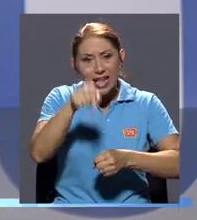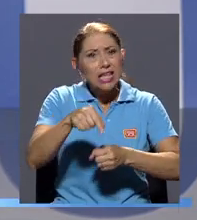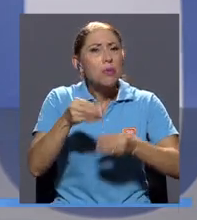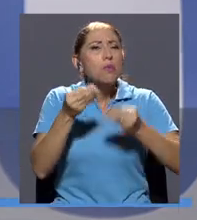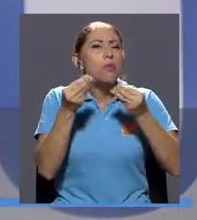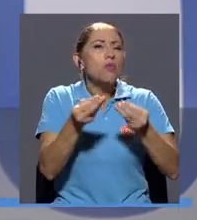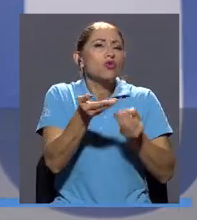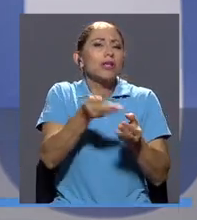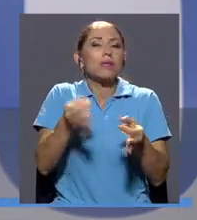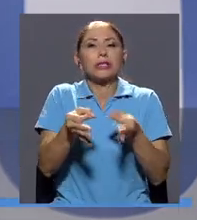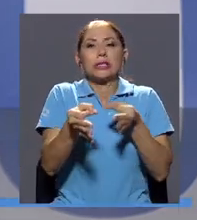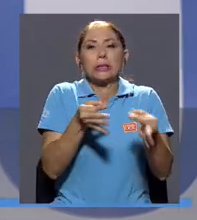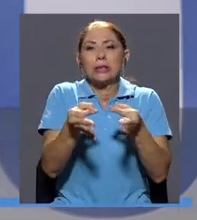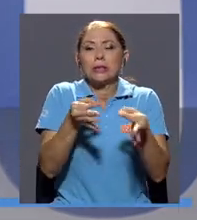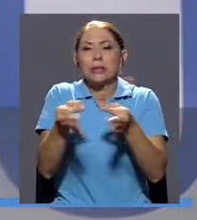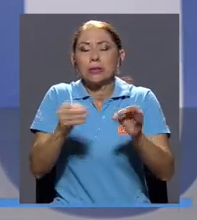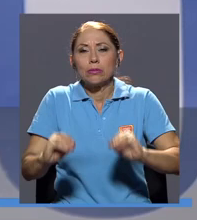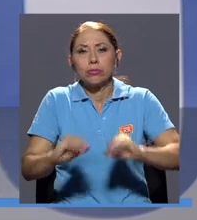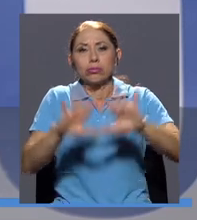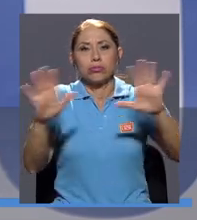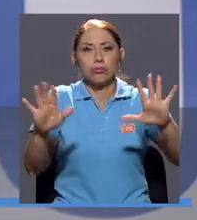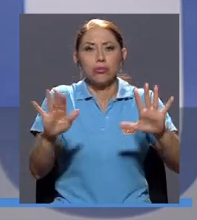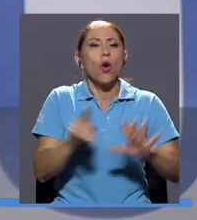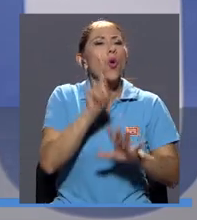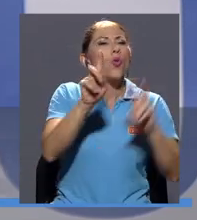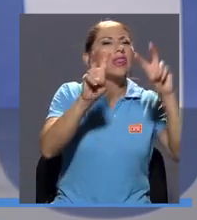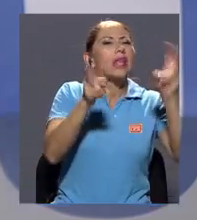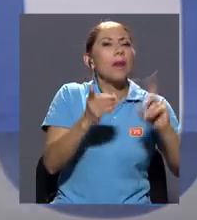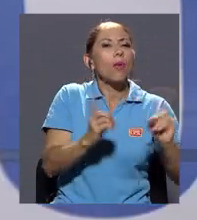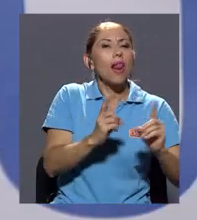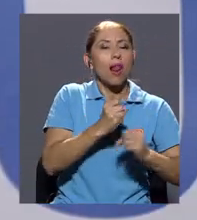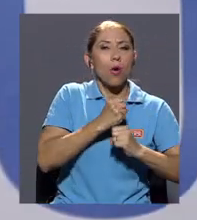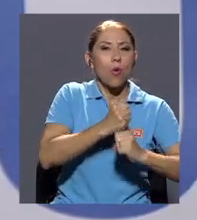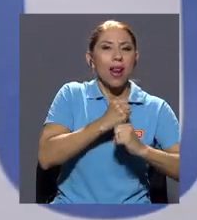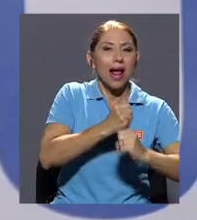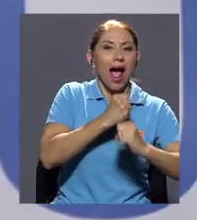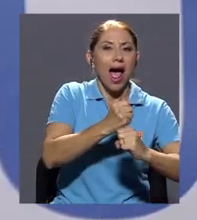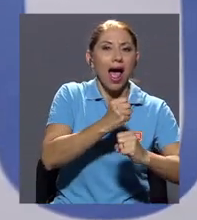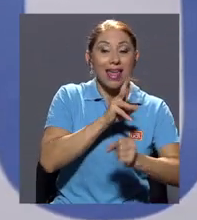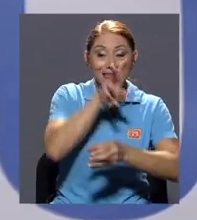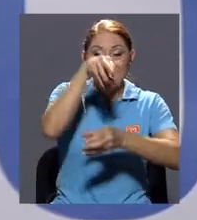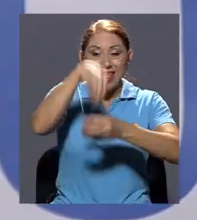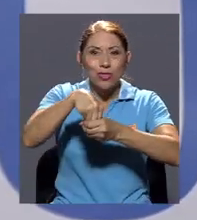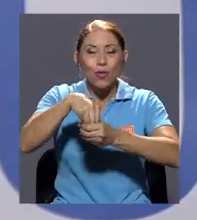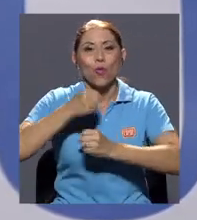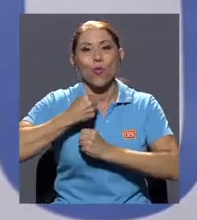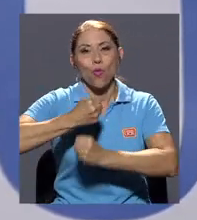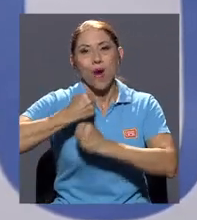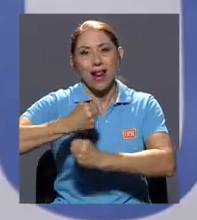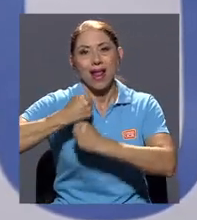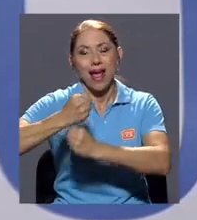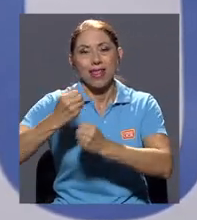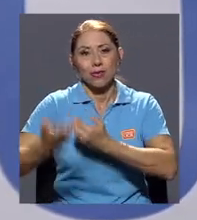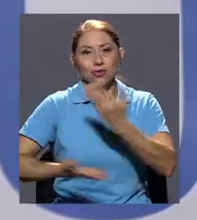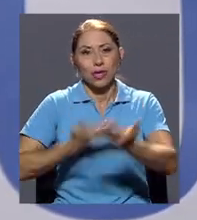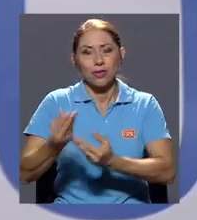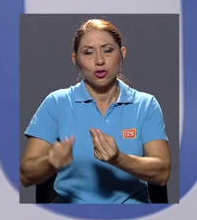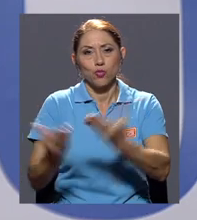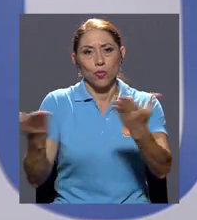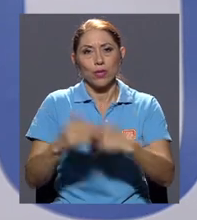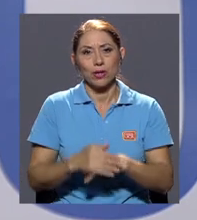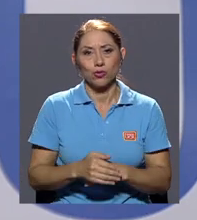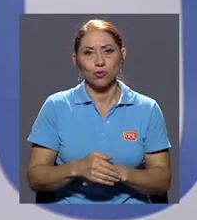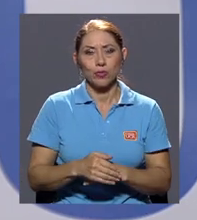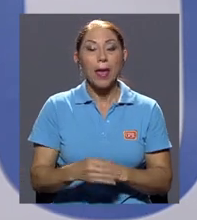Uno de los aspectos que se abordó es la huelga y uno de los aspectos dentro de la huelga que se abordó es la huelga en los servicios públicos. Ahora, a la hora de